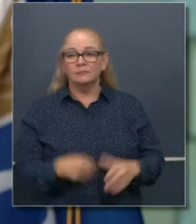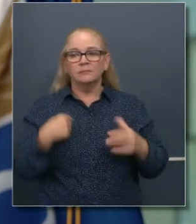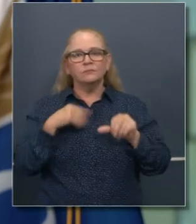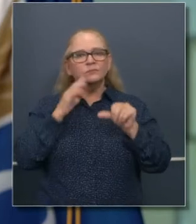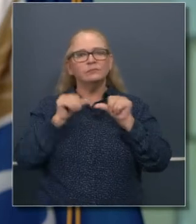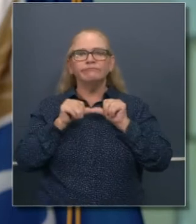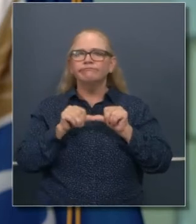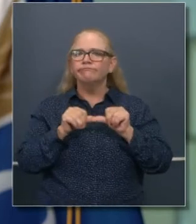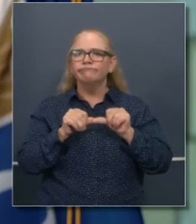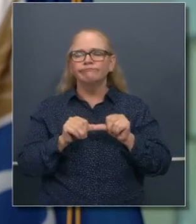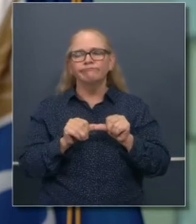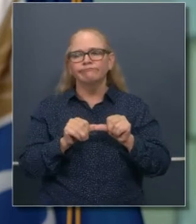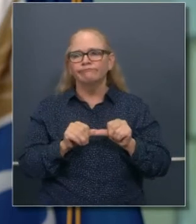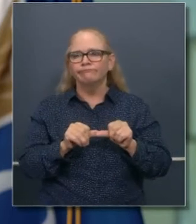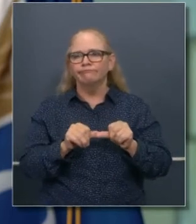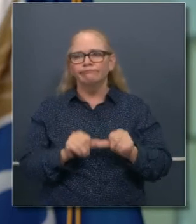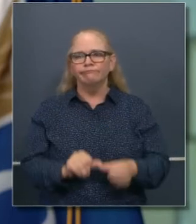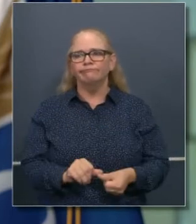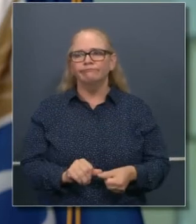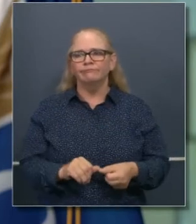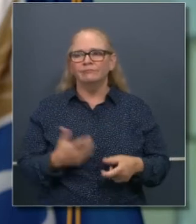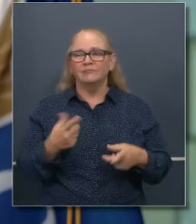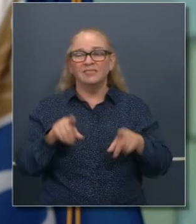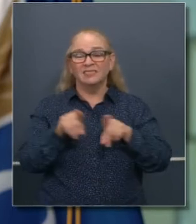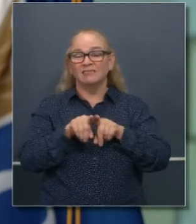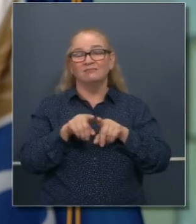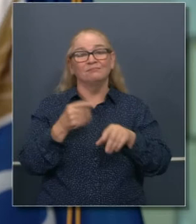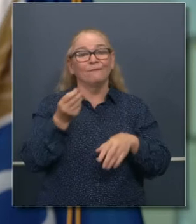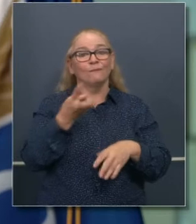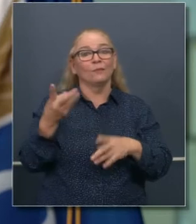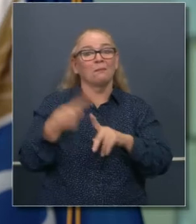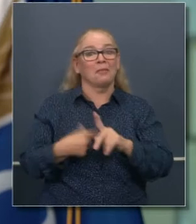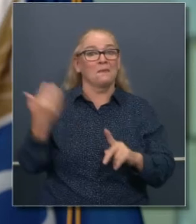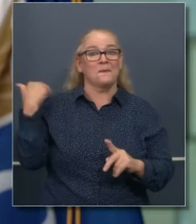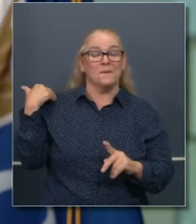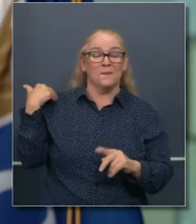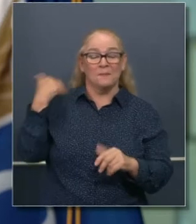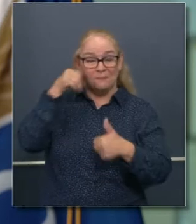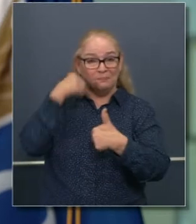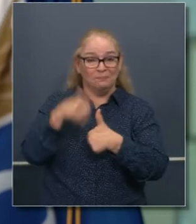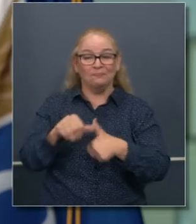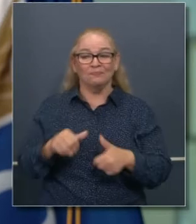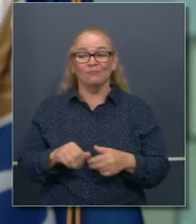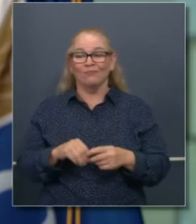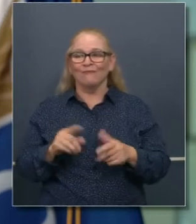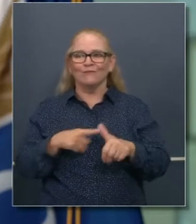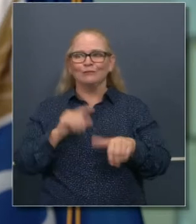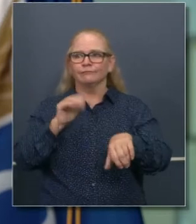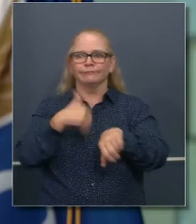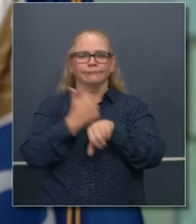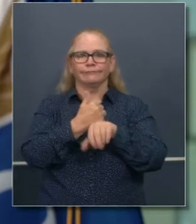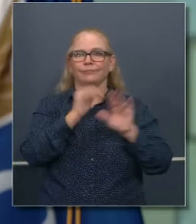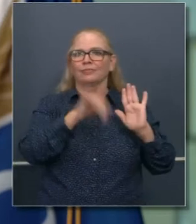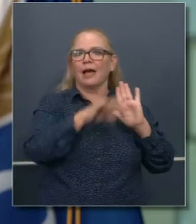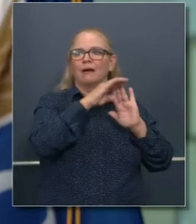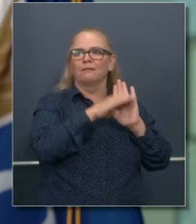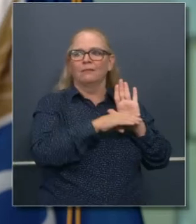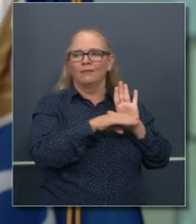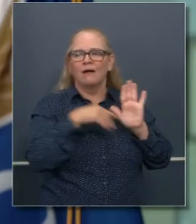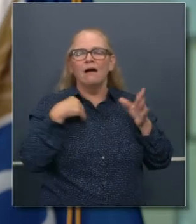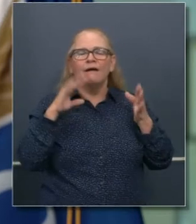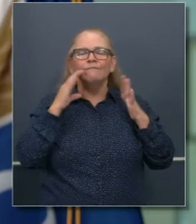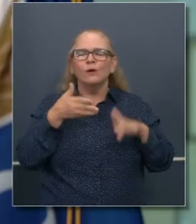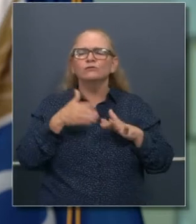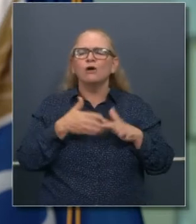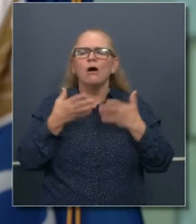más de lo que había sido hace unos cuantos meses cuando habíamos hecho la modificación original de educación pública